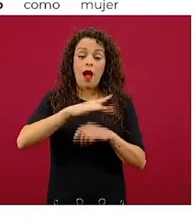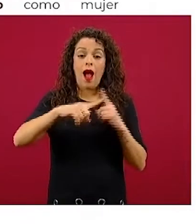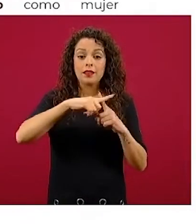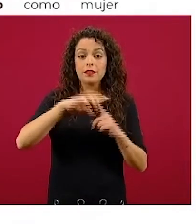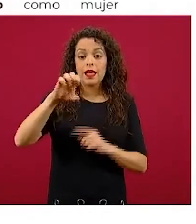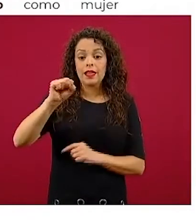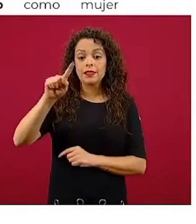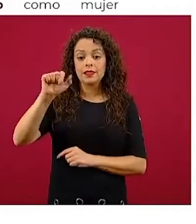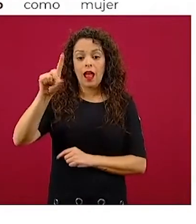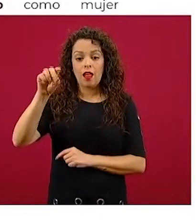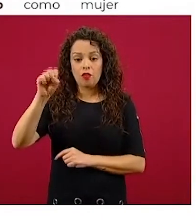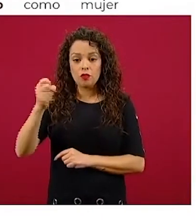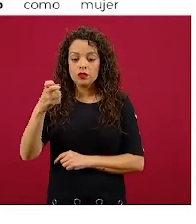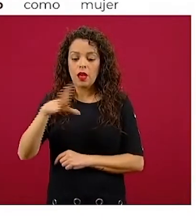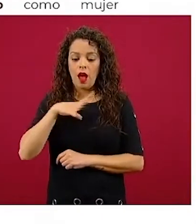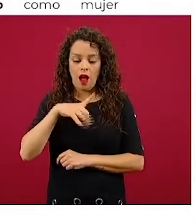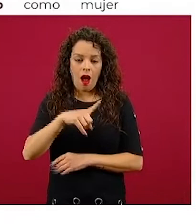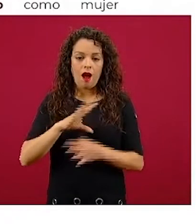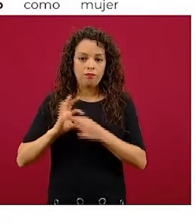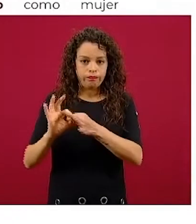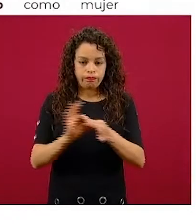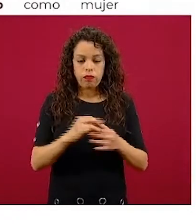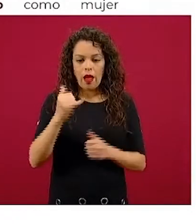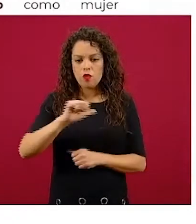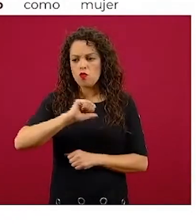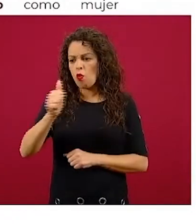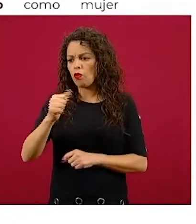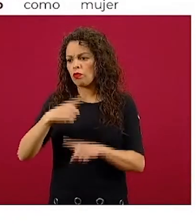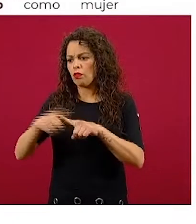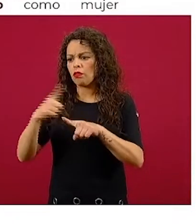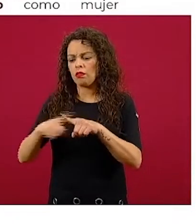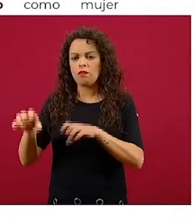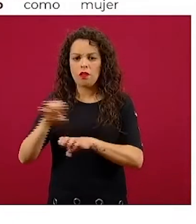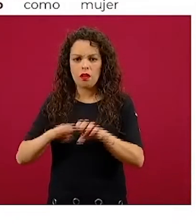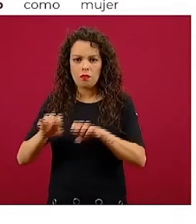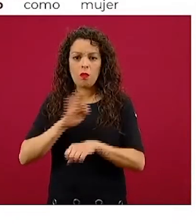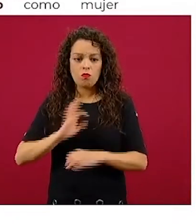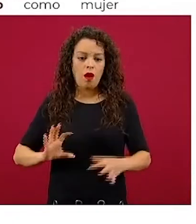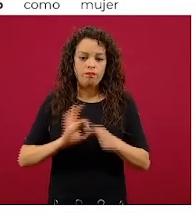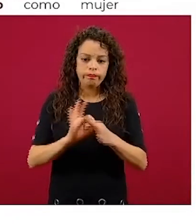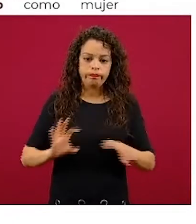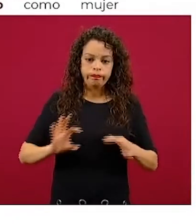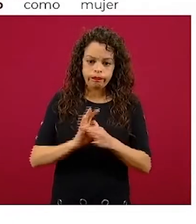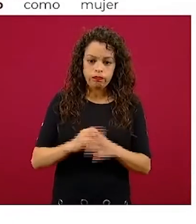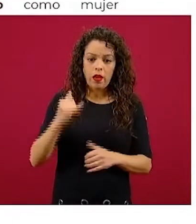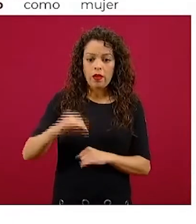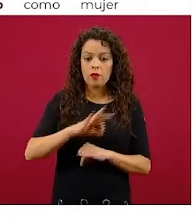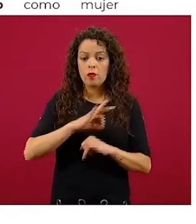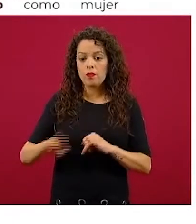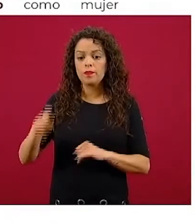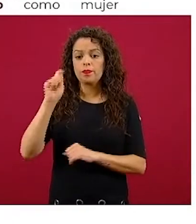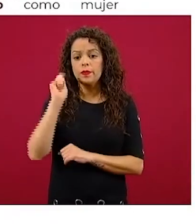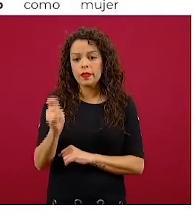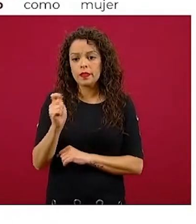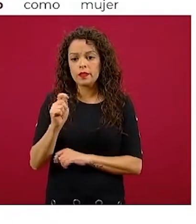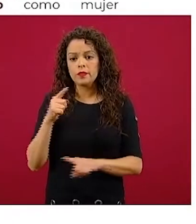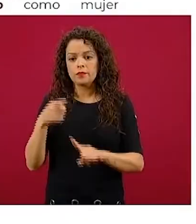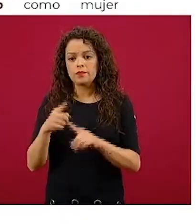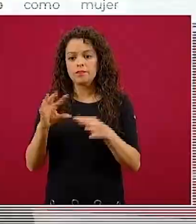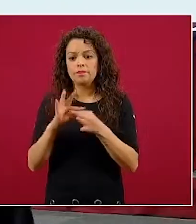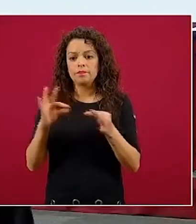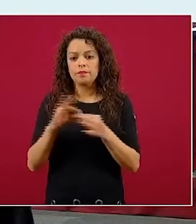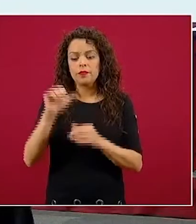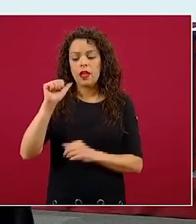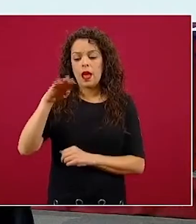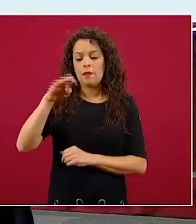cierta colaboración y cadenas productivas. Y finalmente, Amescap nos va a hablar específicamente, porque el capital